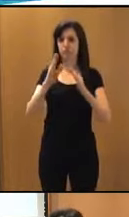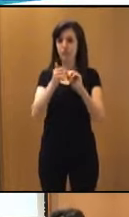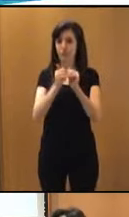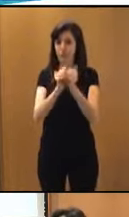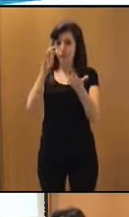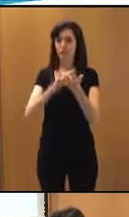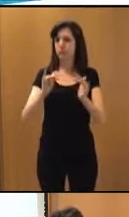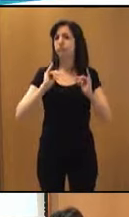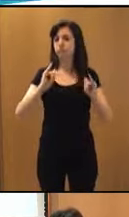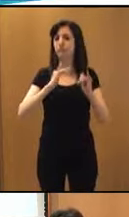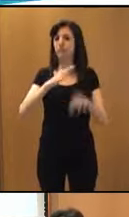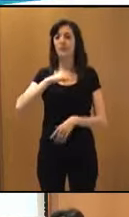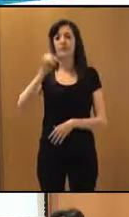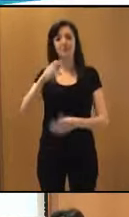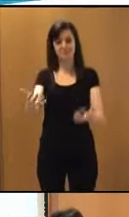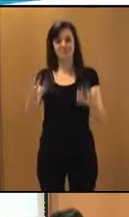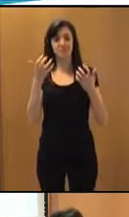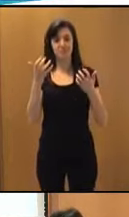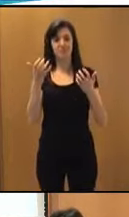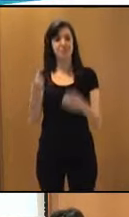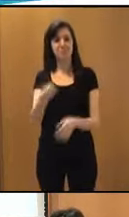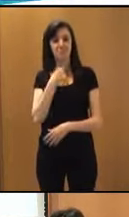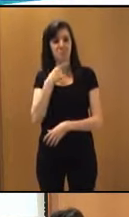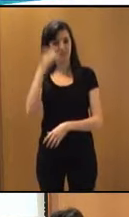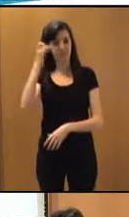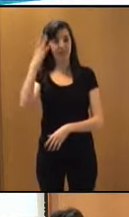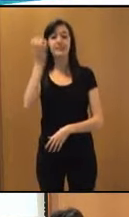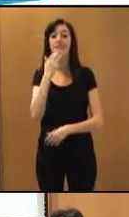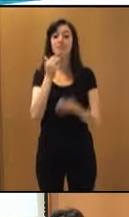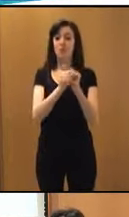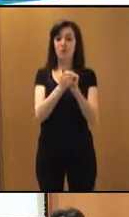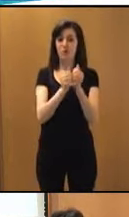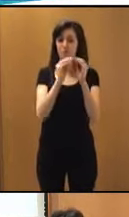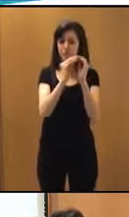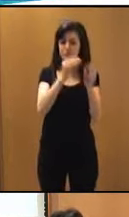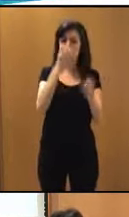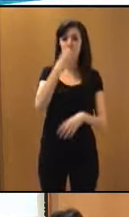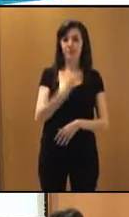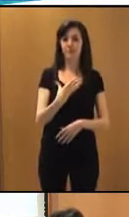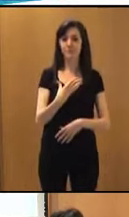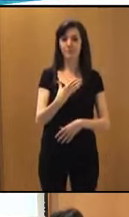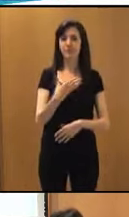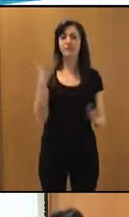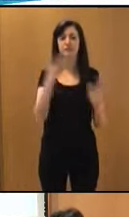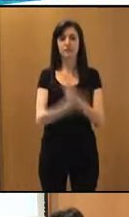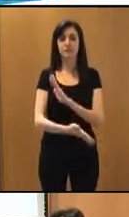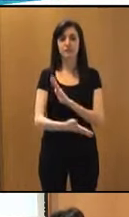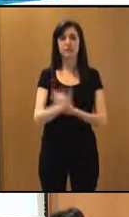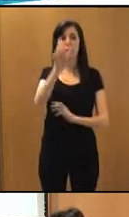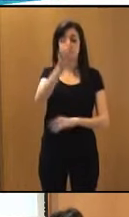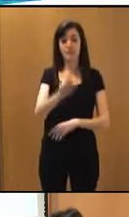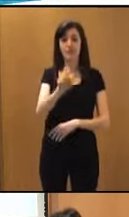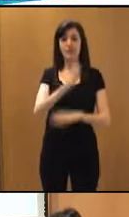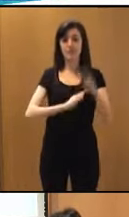y además puede ganar y que si un videojuego está bien hecho realmente tiene que dar la oportunidad a que una persona con